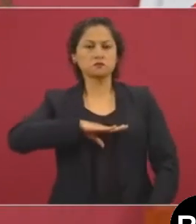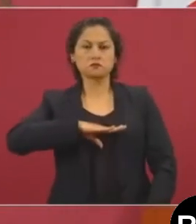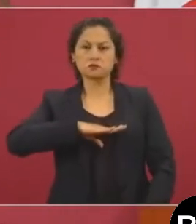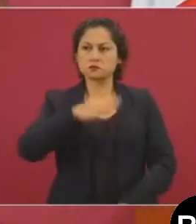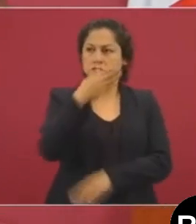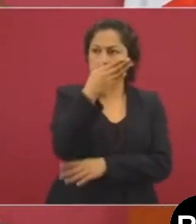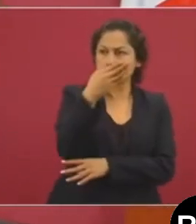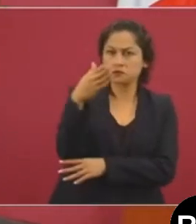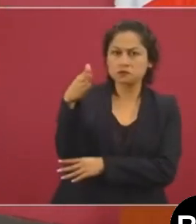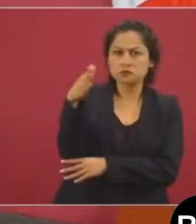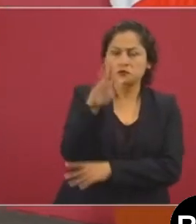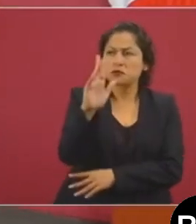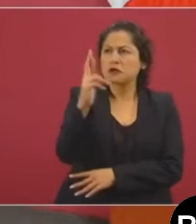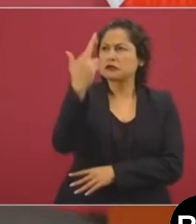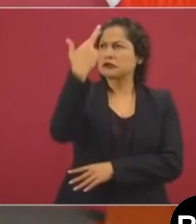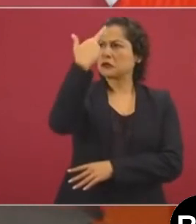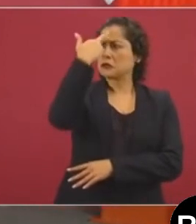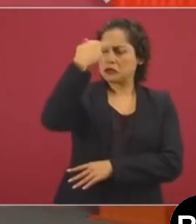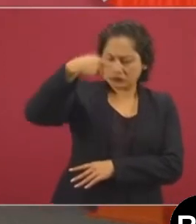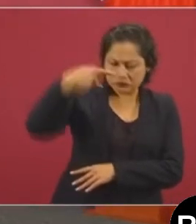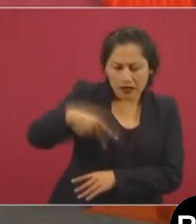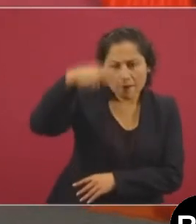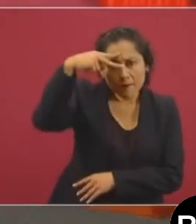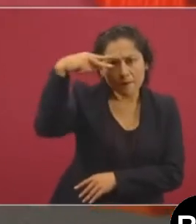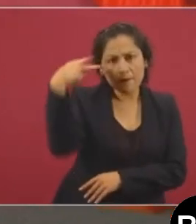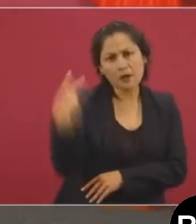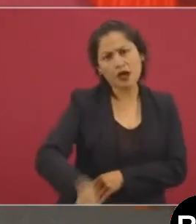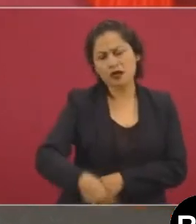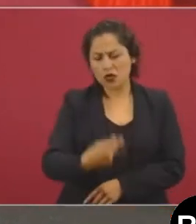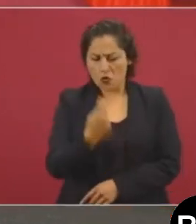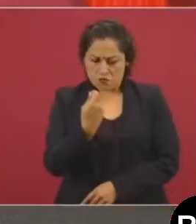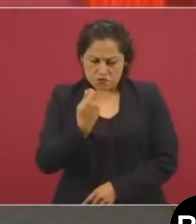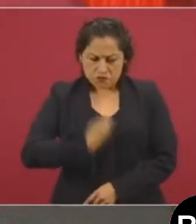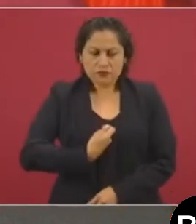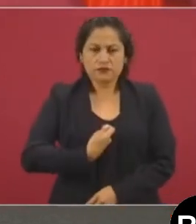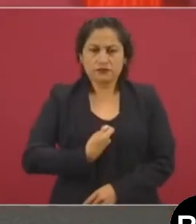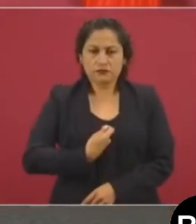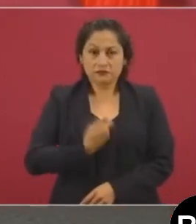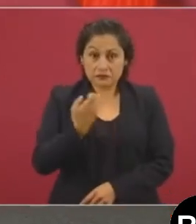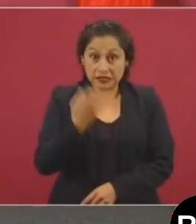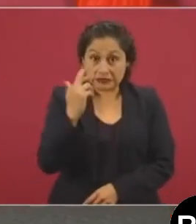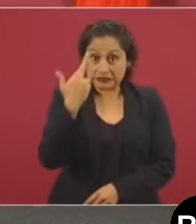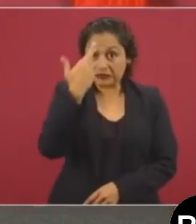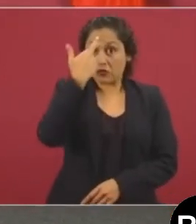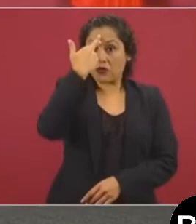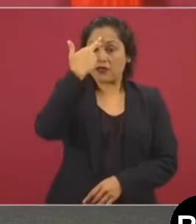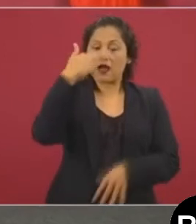nuestros símbolos patrios, recordando la revolución,